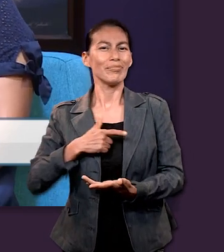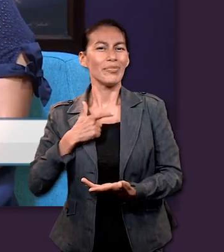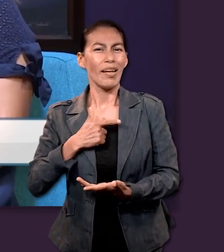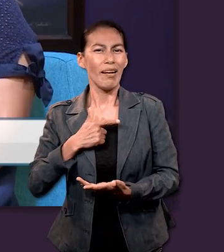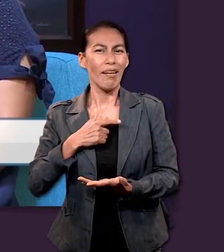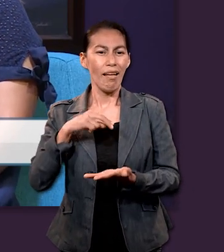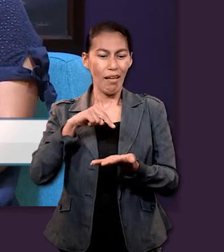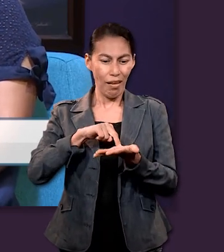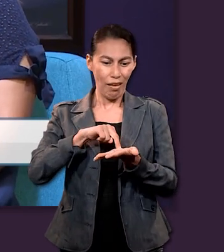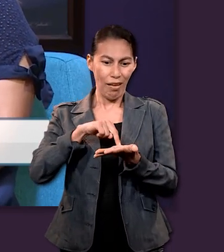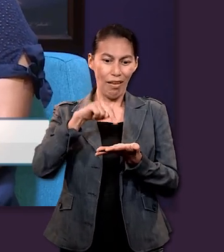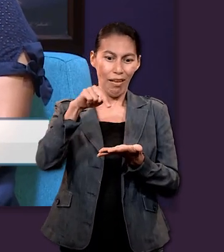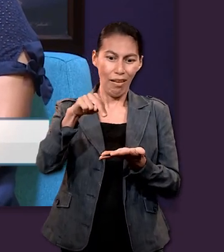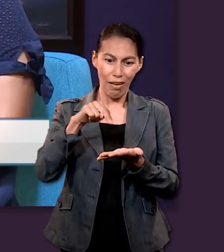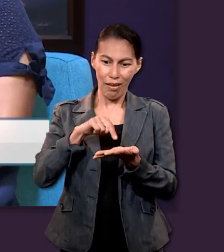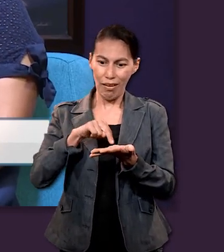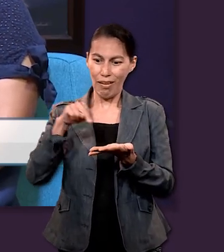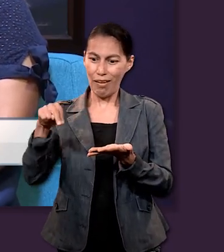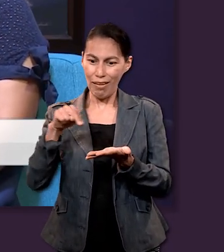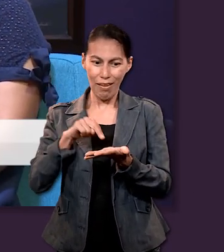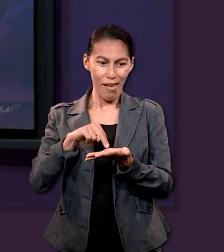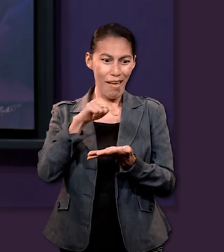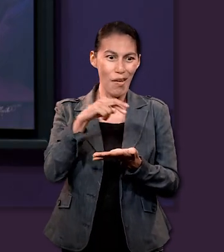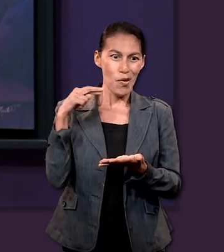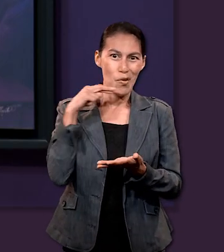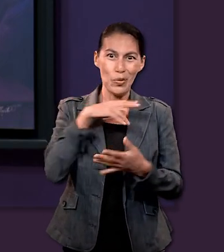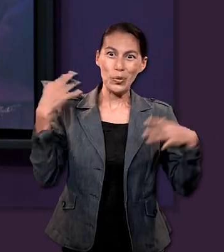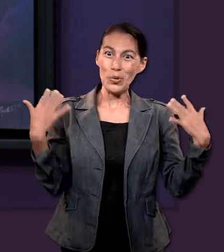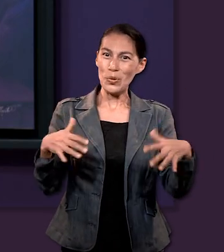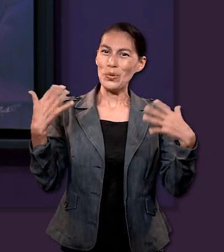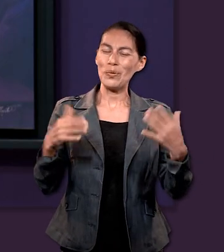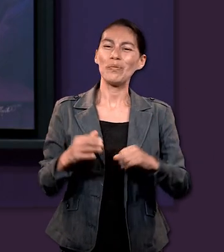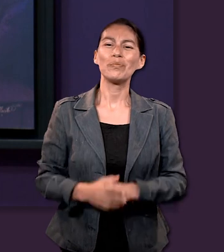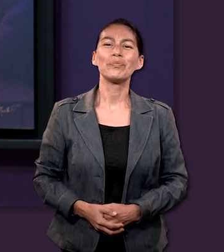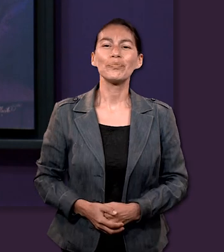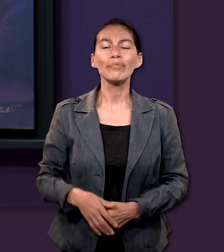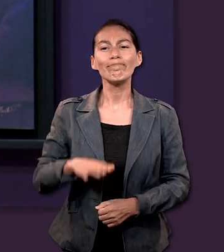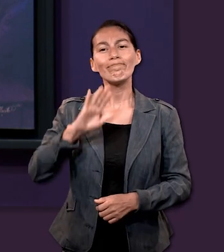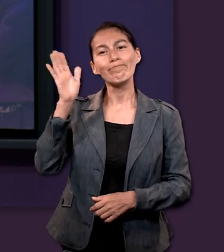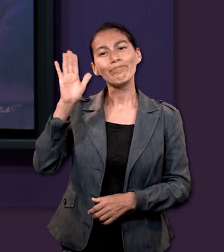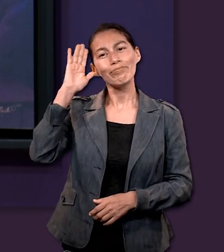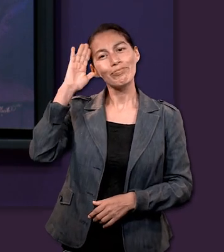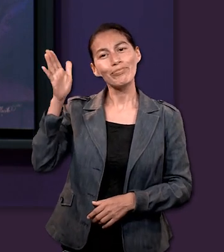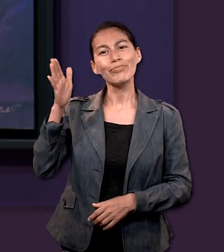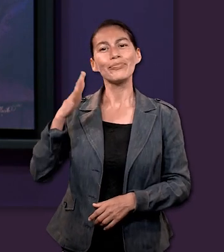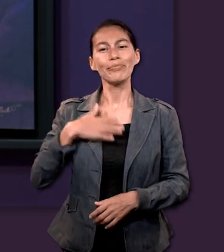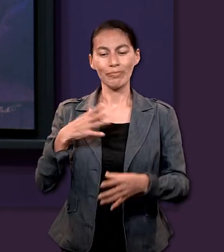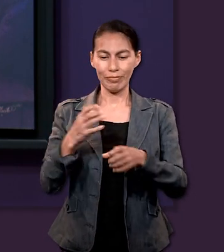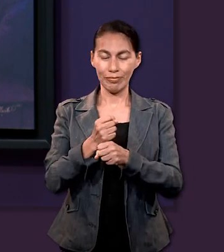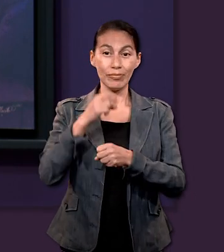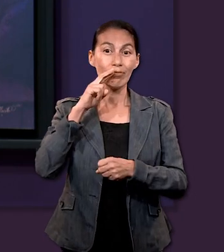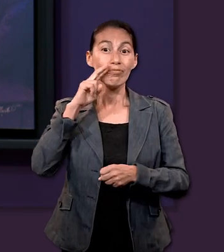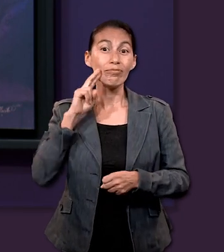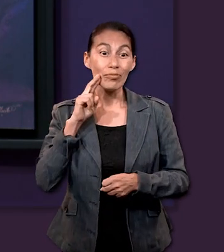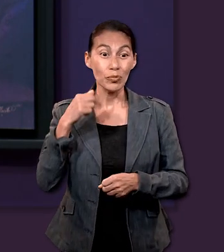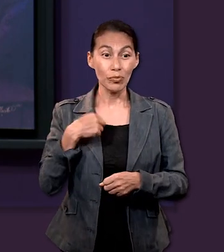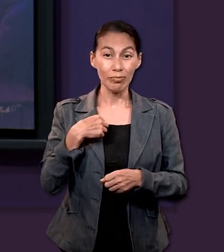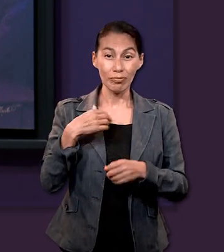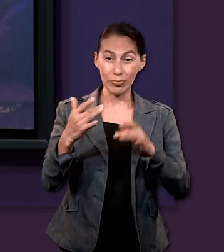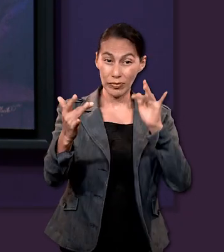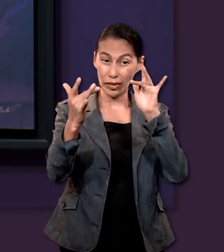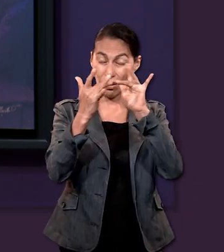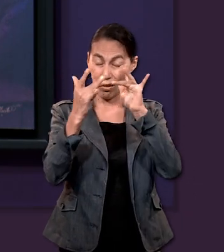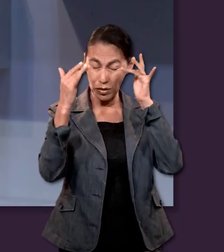gustaría tener el poder de la teletransportación. ¿Qué tal? Mi nombre es Uriel Suárez y a mí me gustaría poder comunicarme por